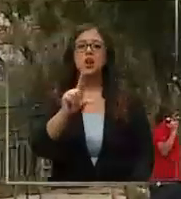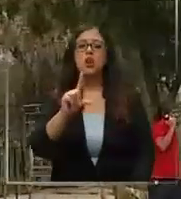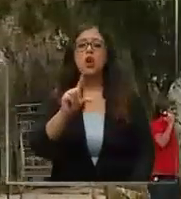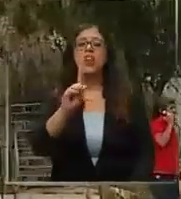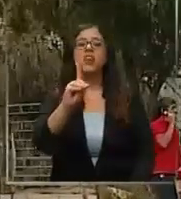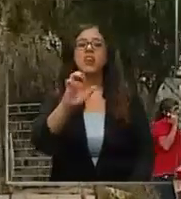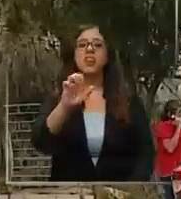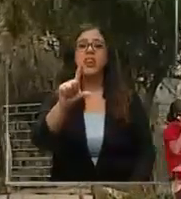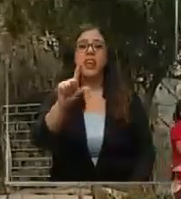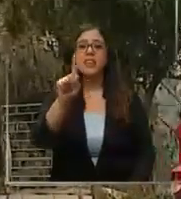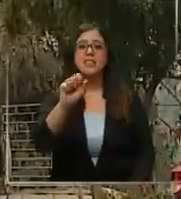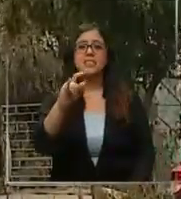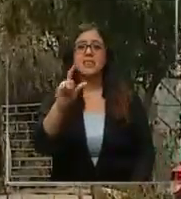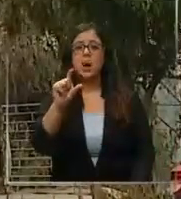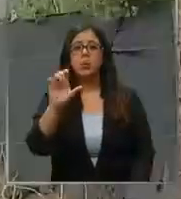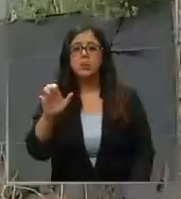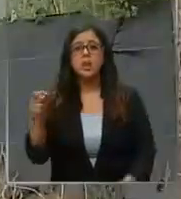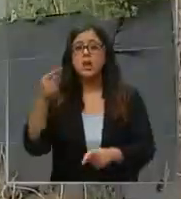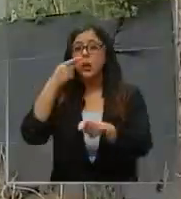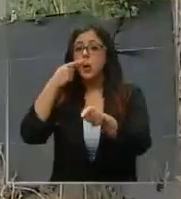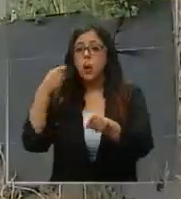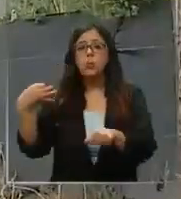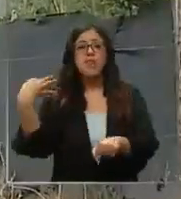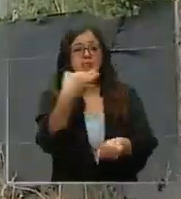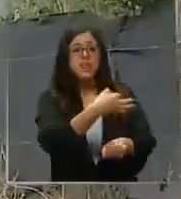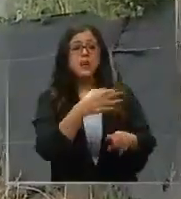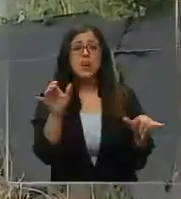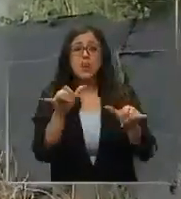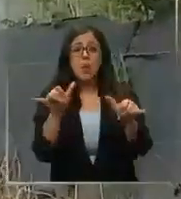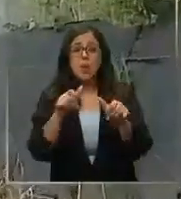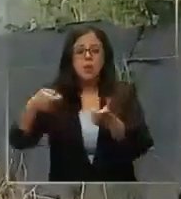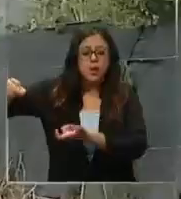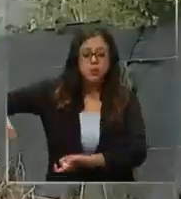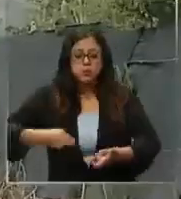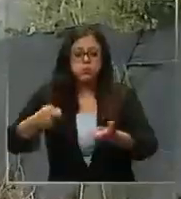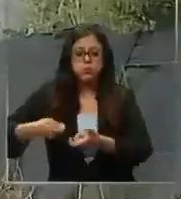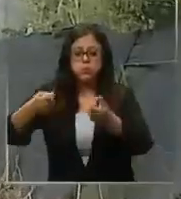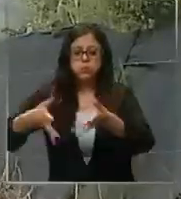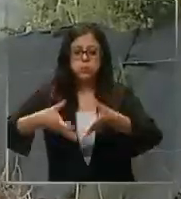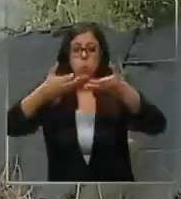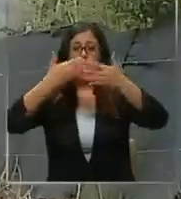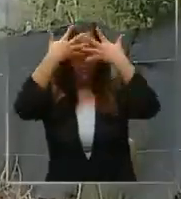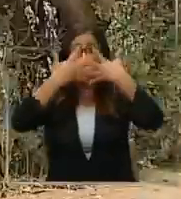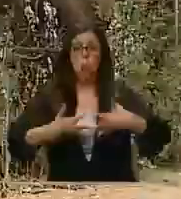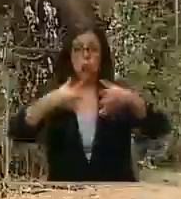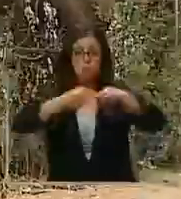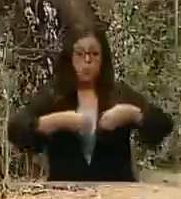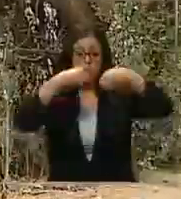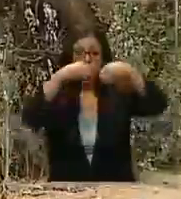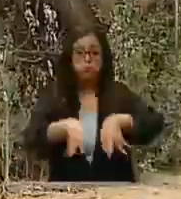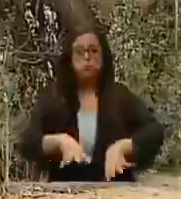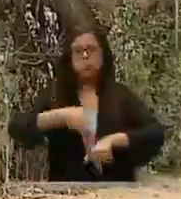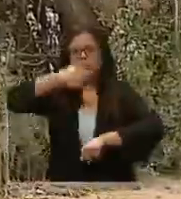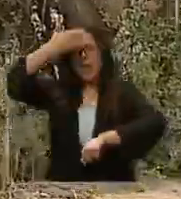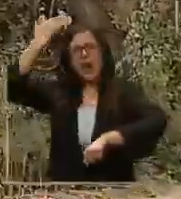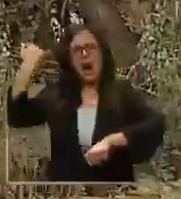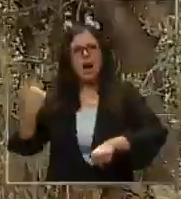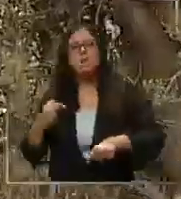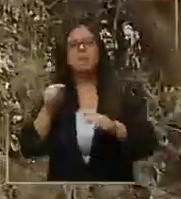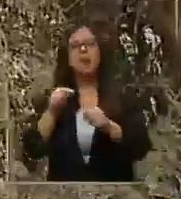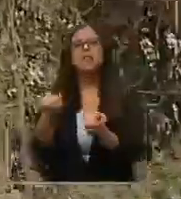habría llegado diciendo que se habría enterrado a esta menor, esta lactante, hace bastante tiempo. Nosotros pudimos recopilar la información que